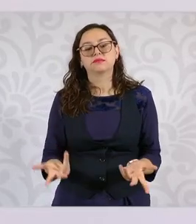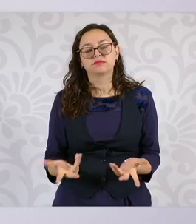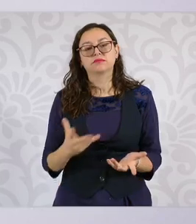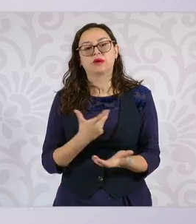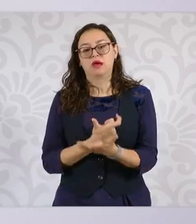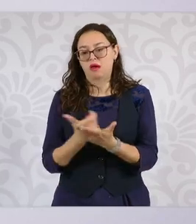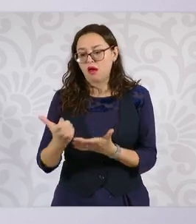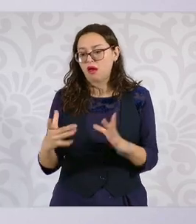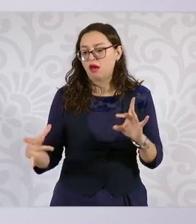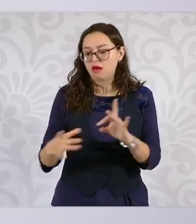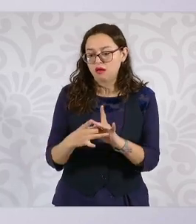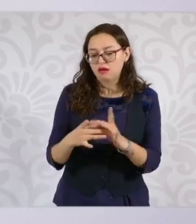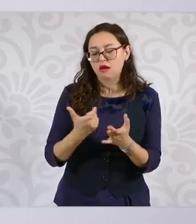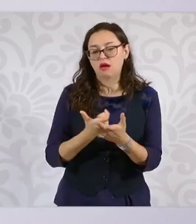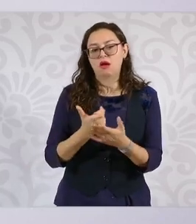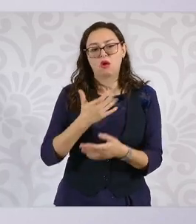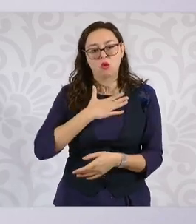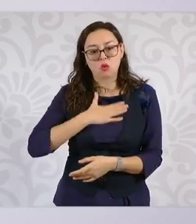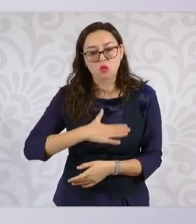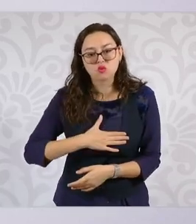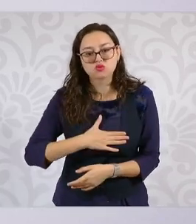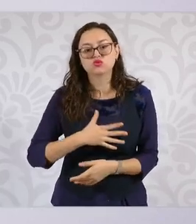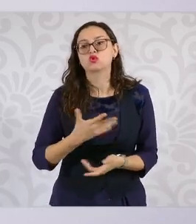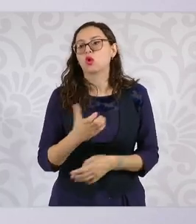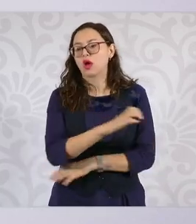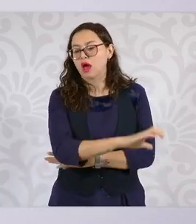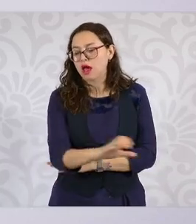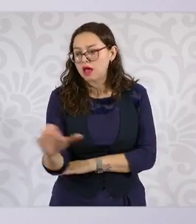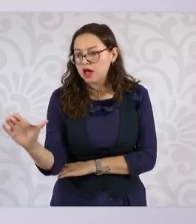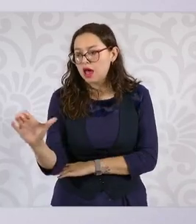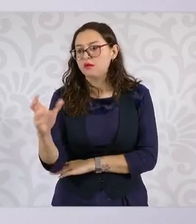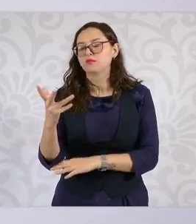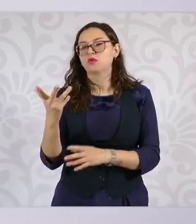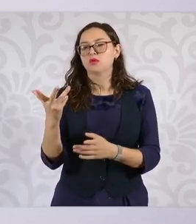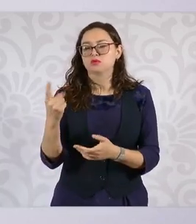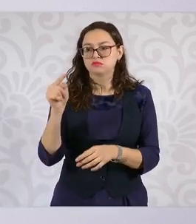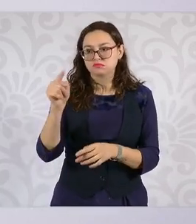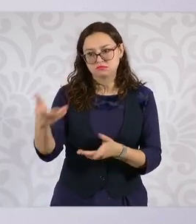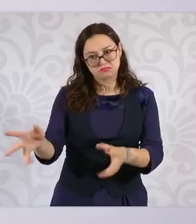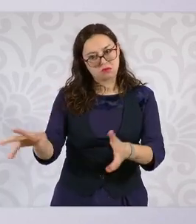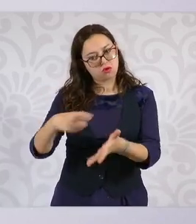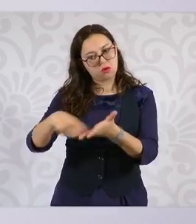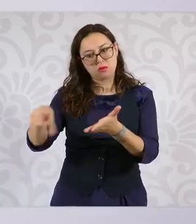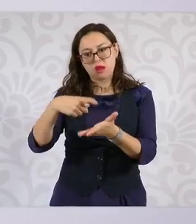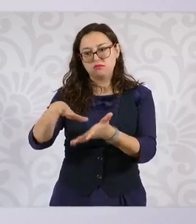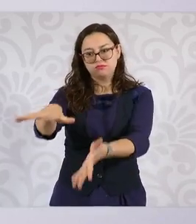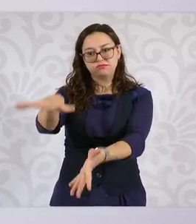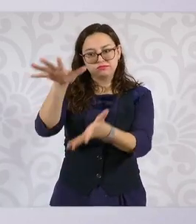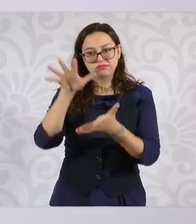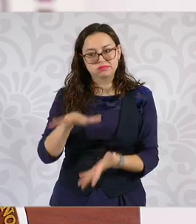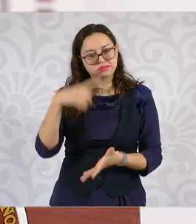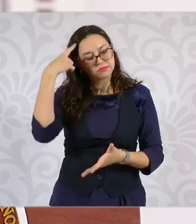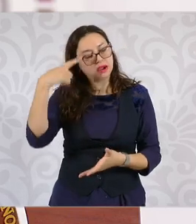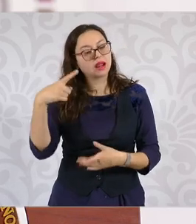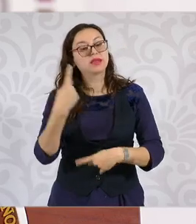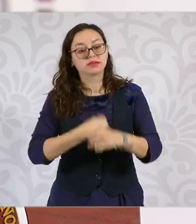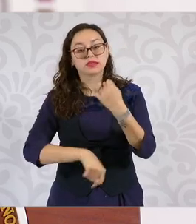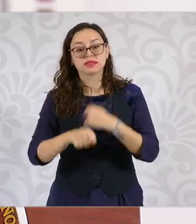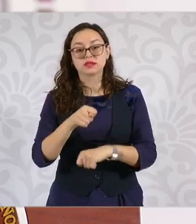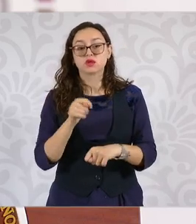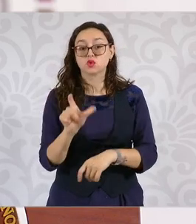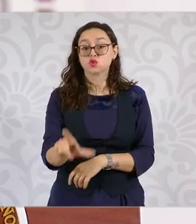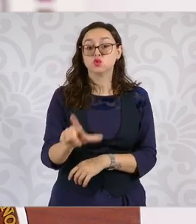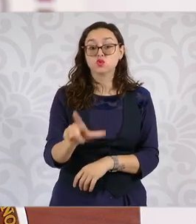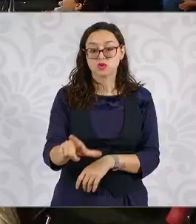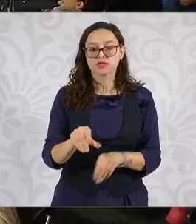con venta de productos directo del productor a las tiendas del bienestar. Entonces, todo ello lo vamos a